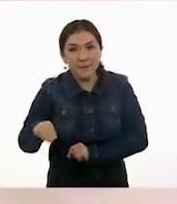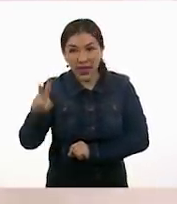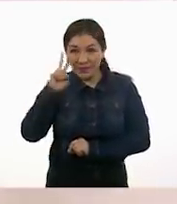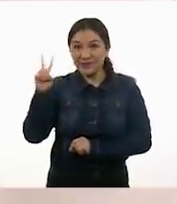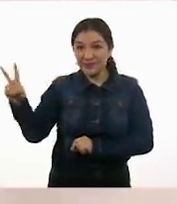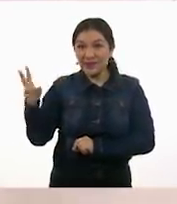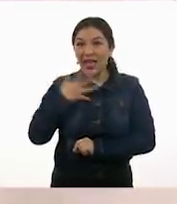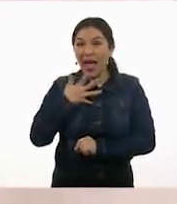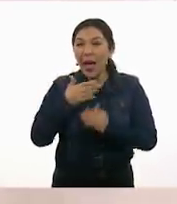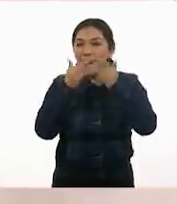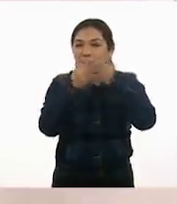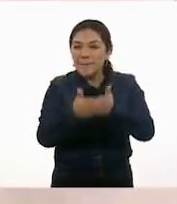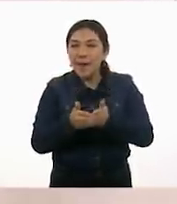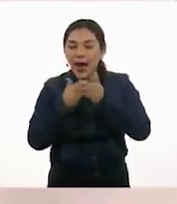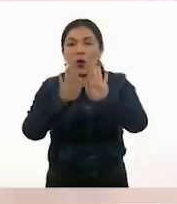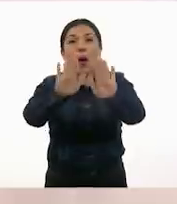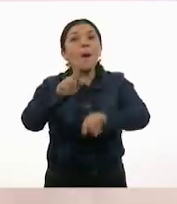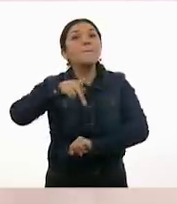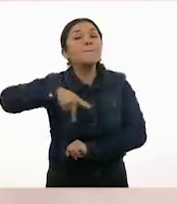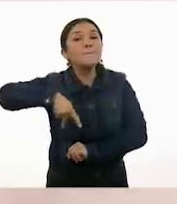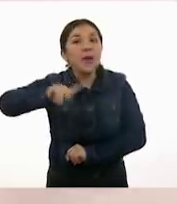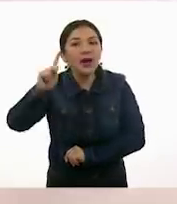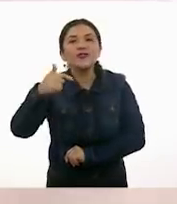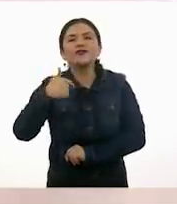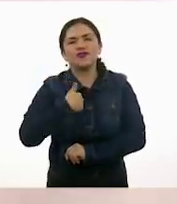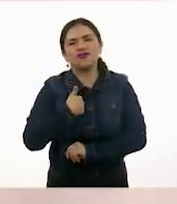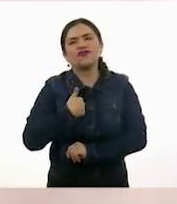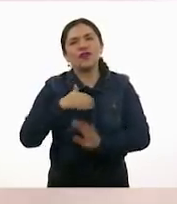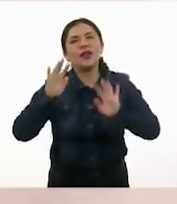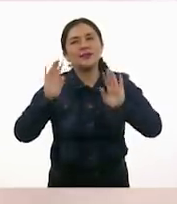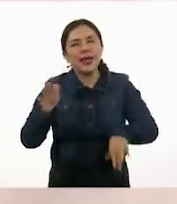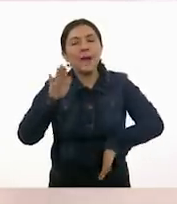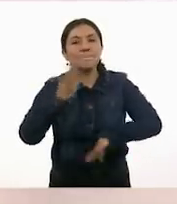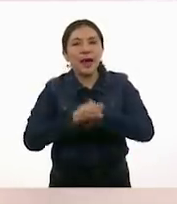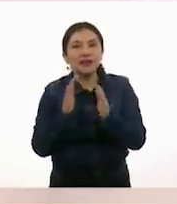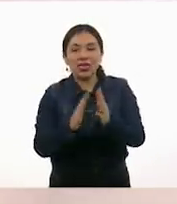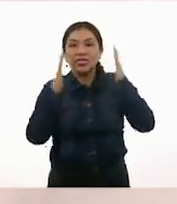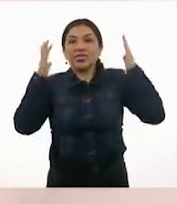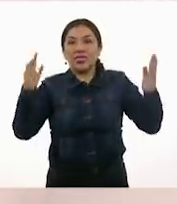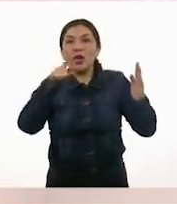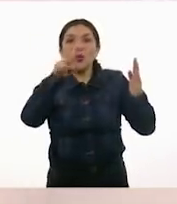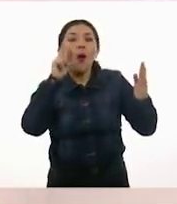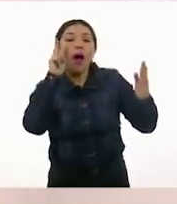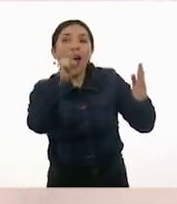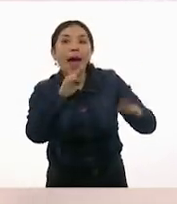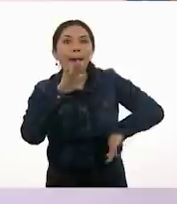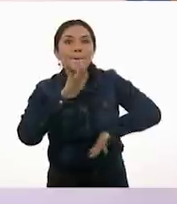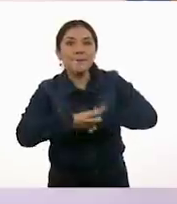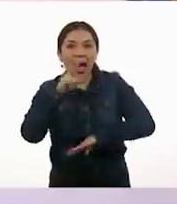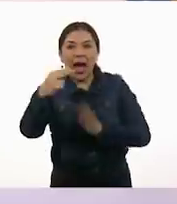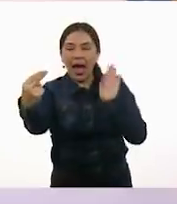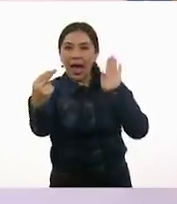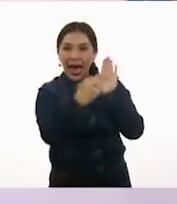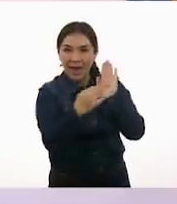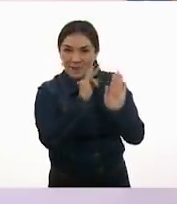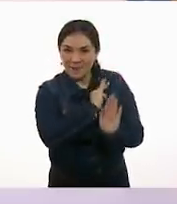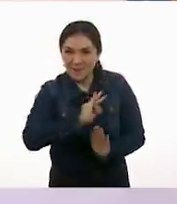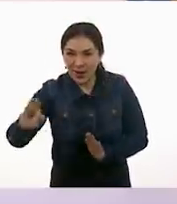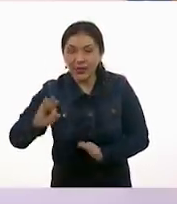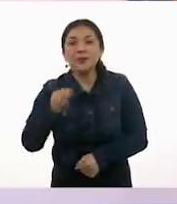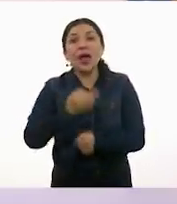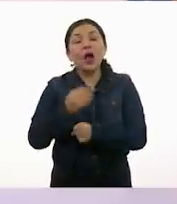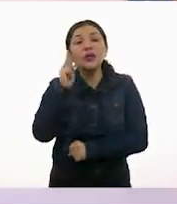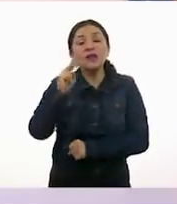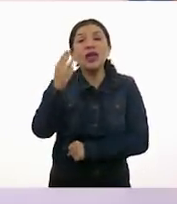nuestros barquitos, pero yo ya los hice un poquito más grandes para que tú puedas verlos desde casa. Y tenemos